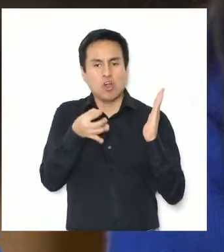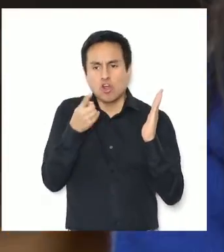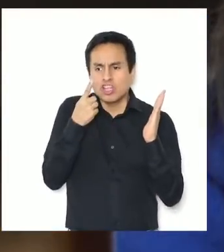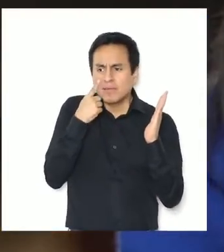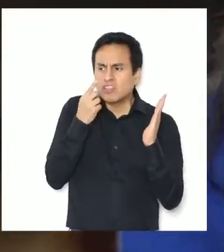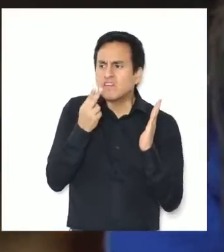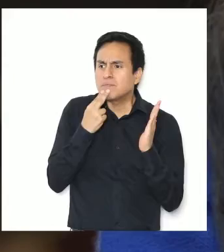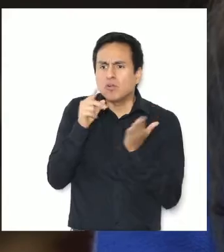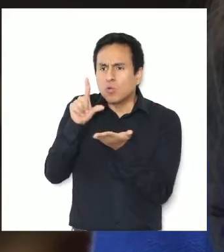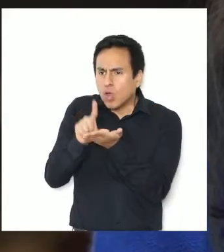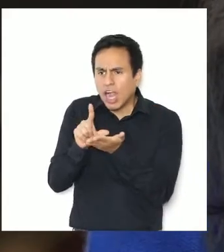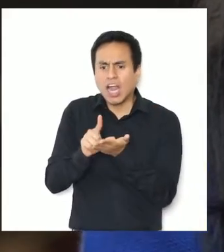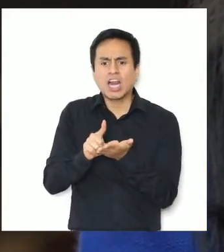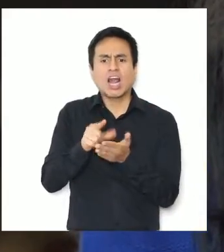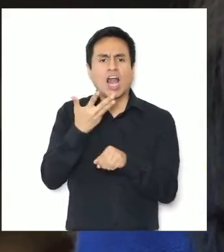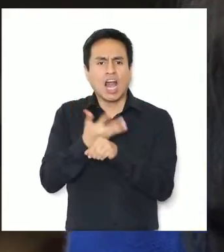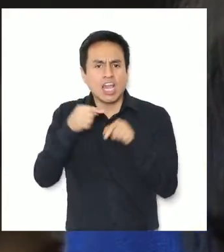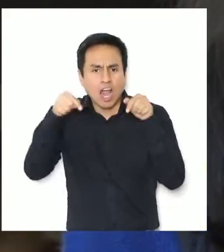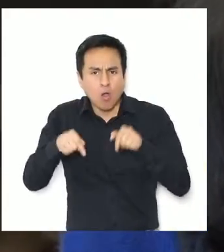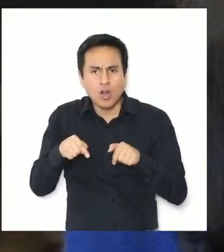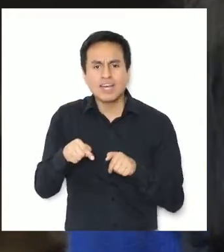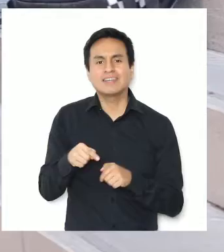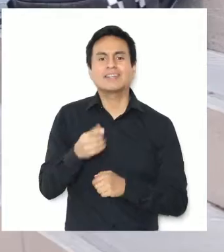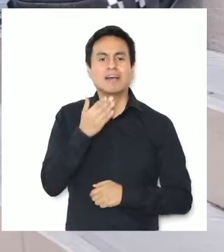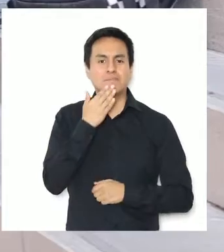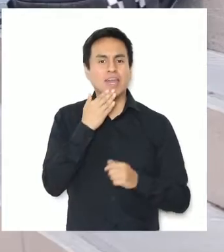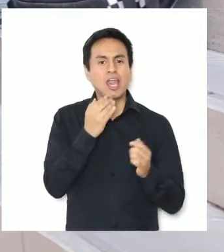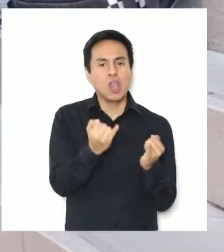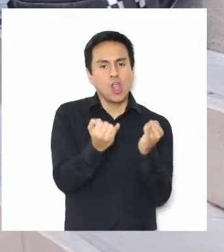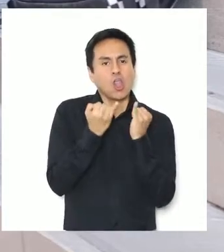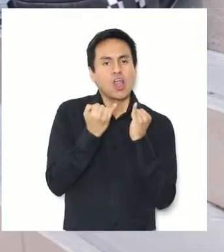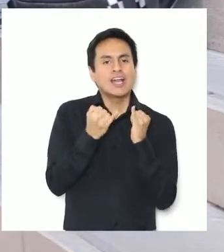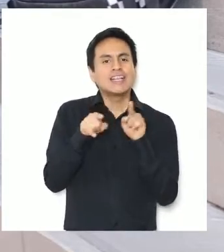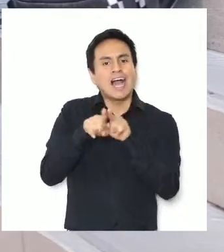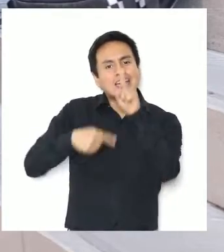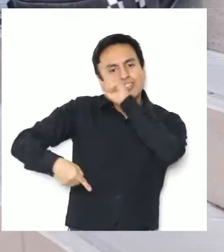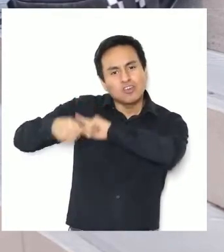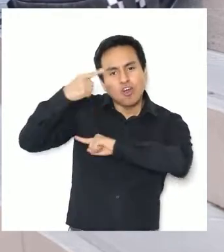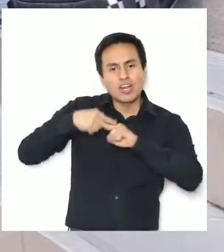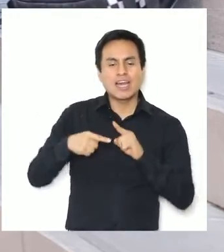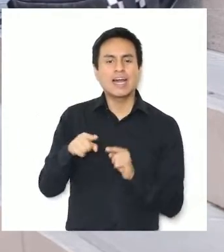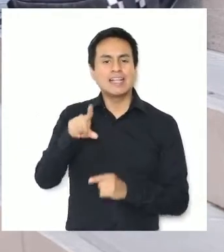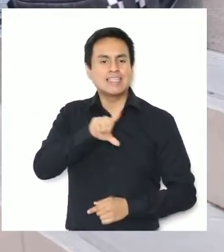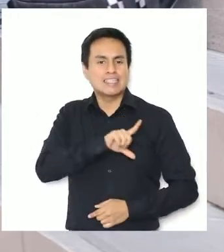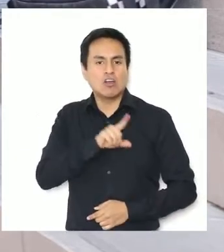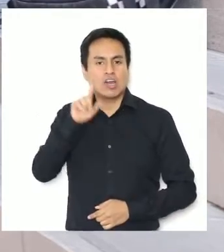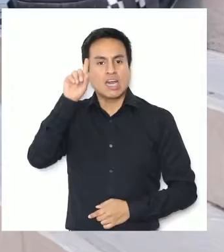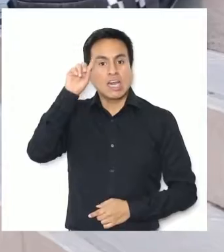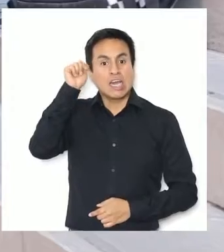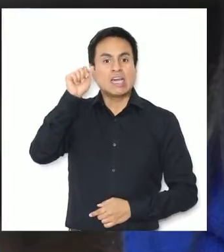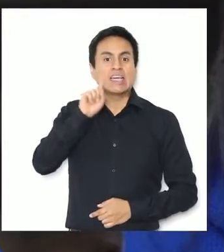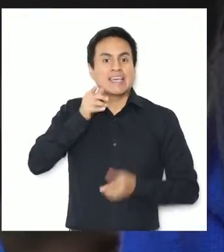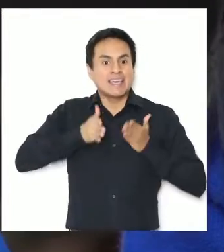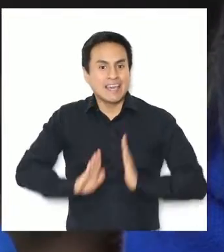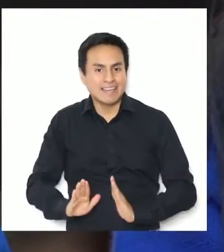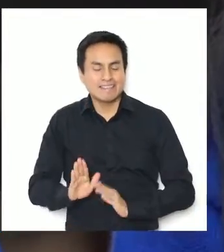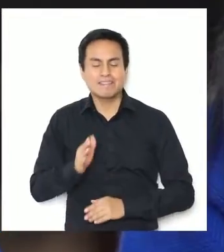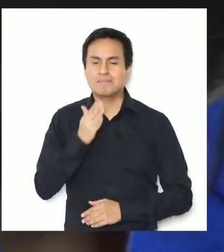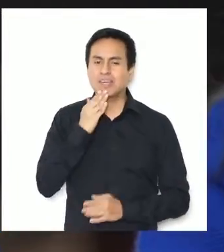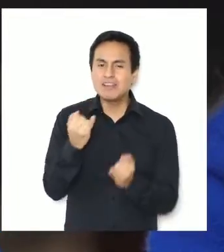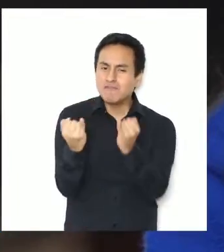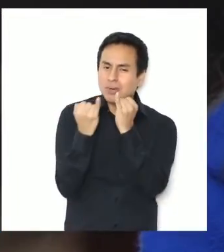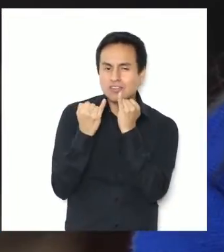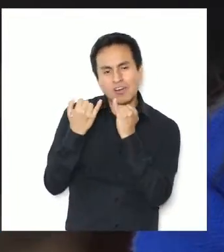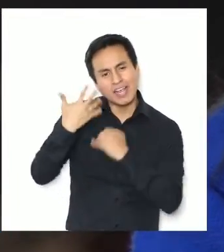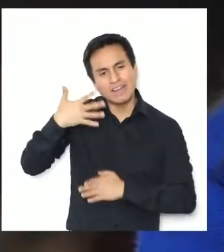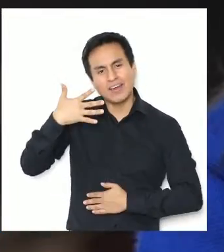conocimiento sobre dónde vivimos, dónde nos encontramos en este momento. También nos da conocimiento de la historia del liceo, de quién fue el creador. Y la información